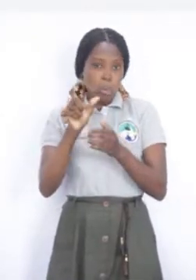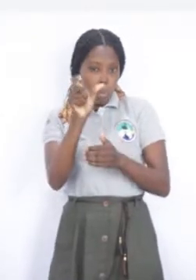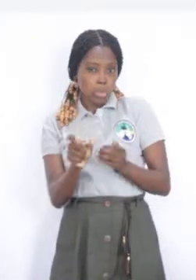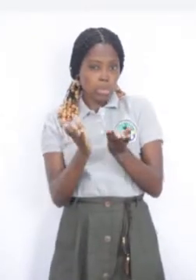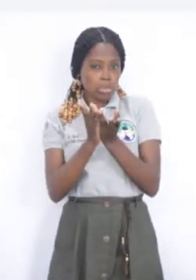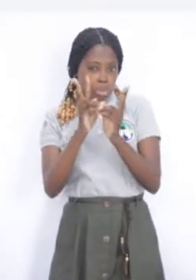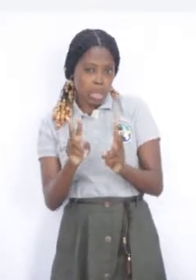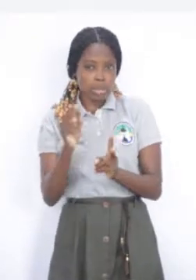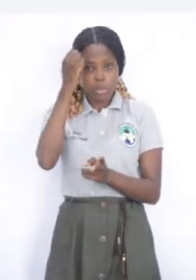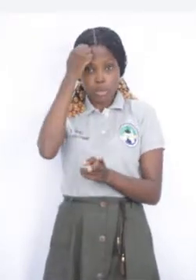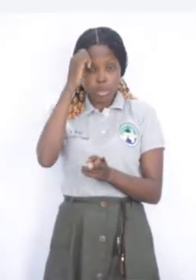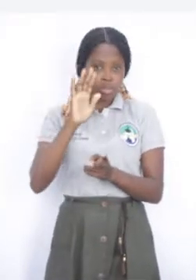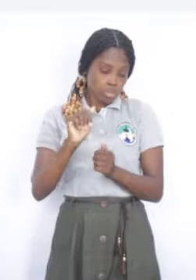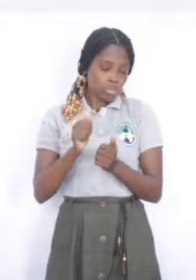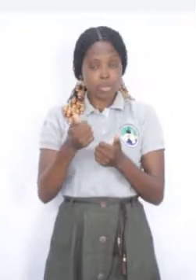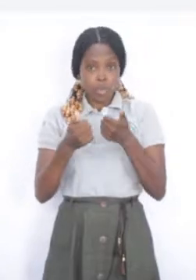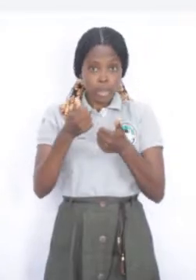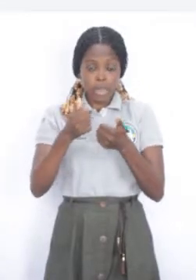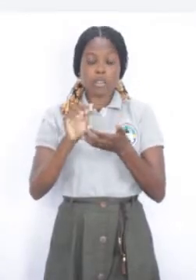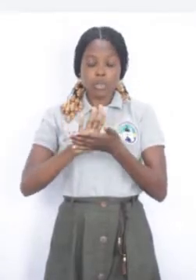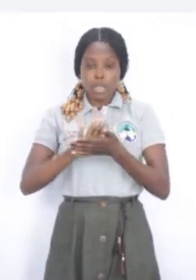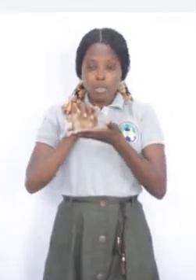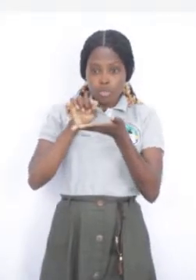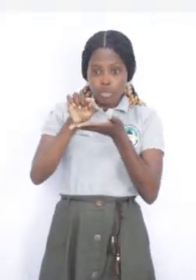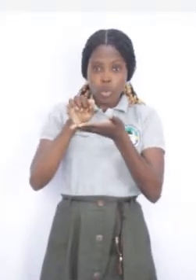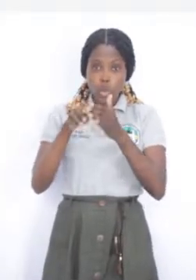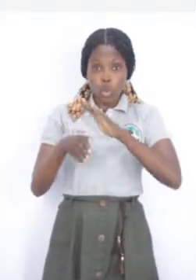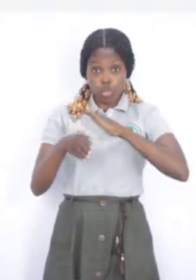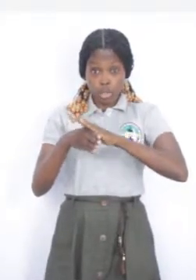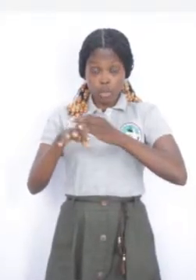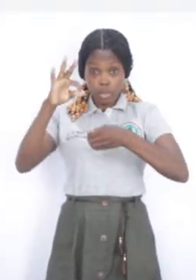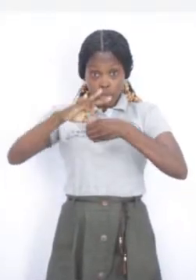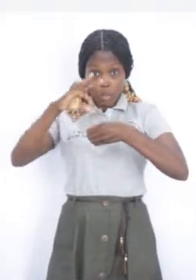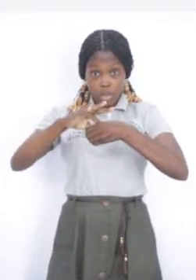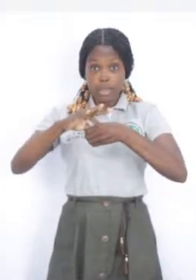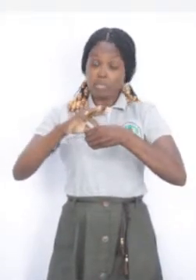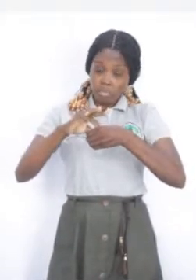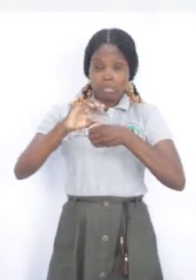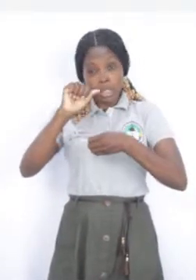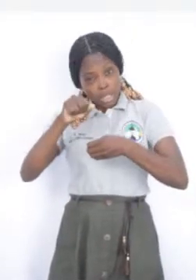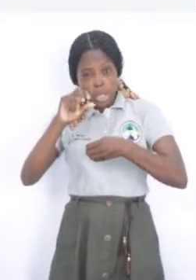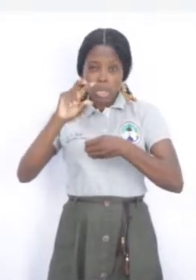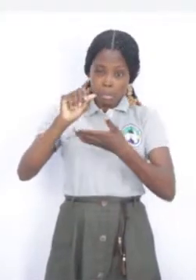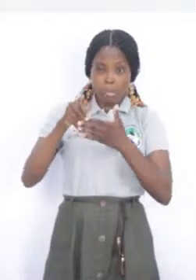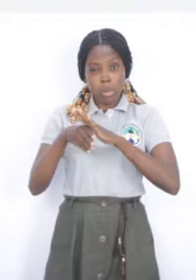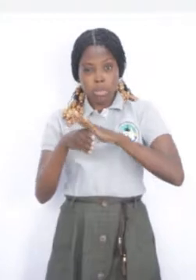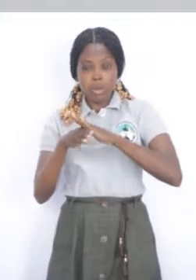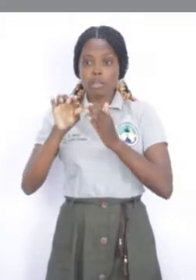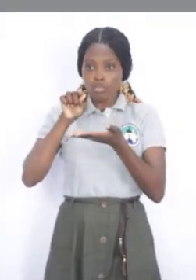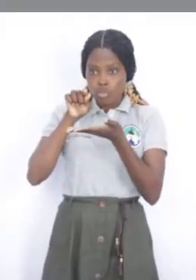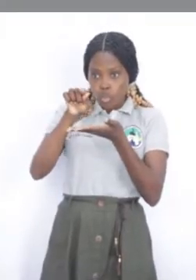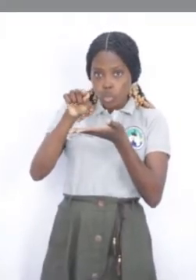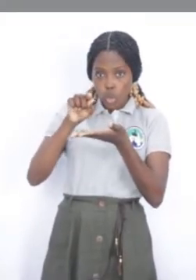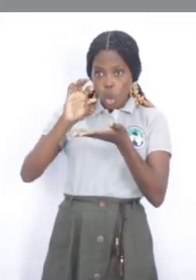vigente y habilitado de acuerdo con su condición y dar clic en proceder a votar. Se confirma que se desea realizar el proceso